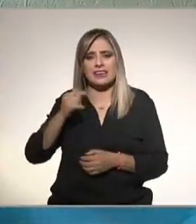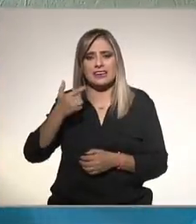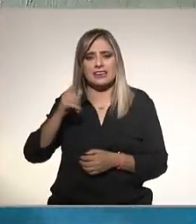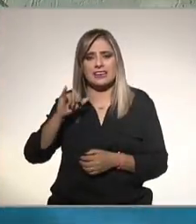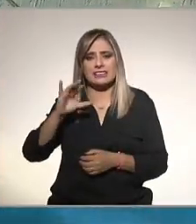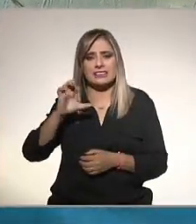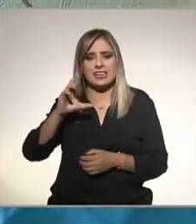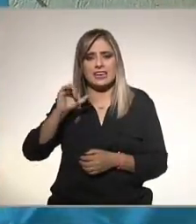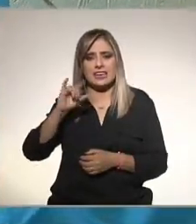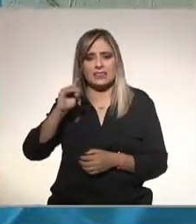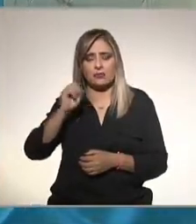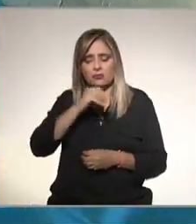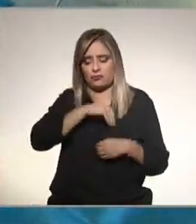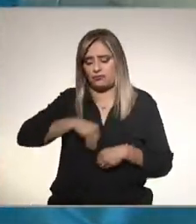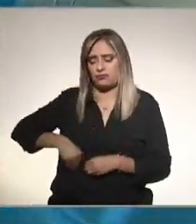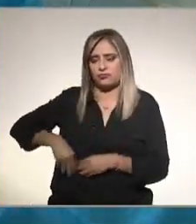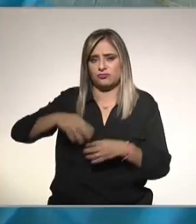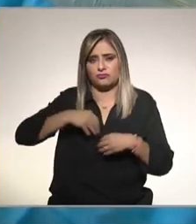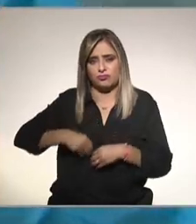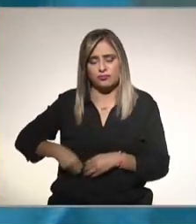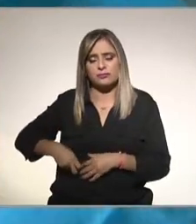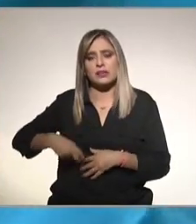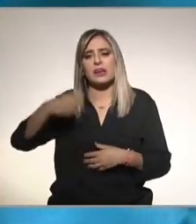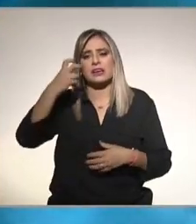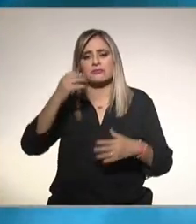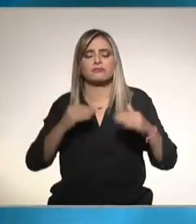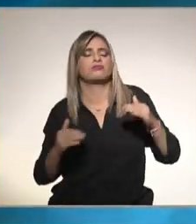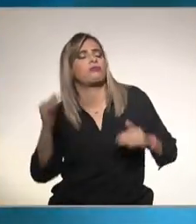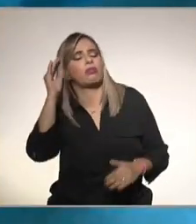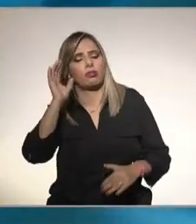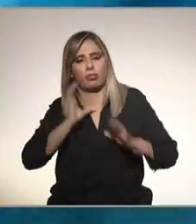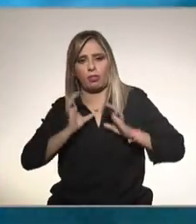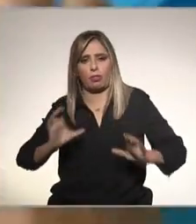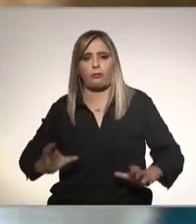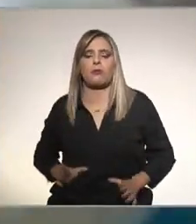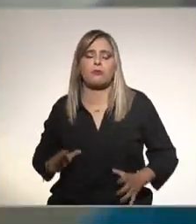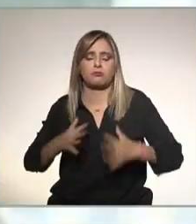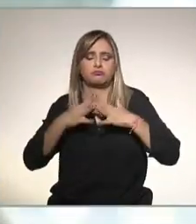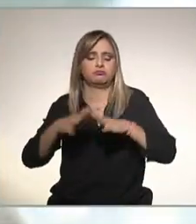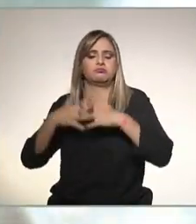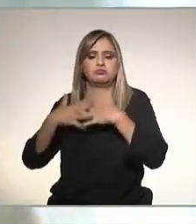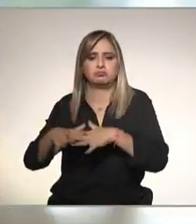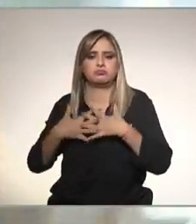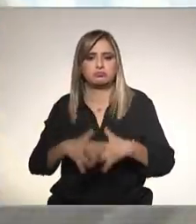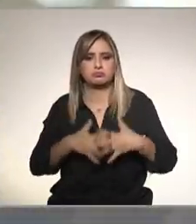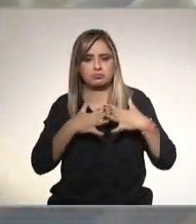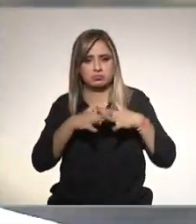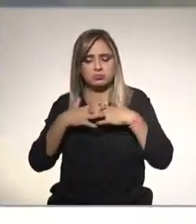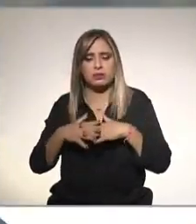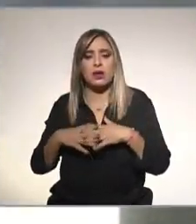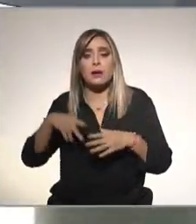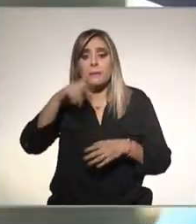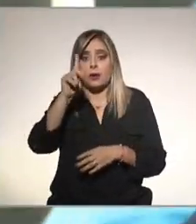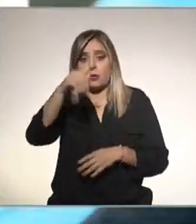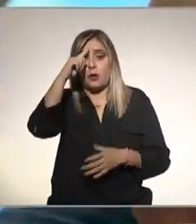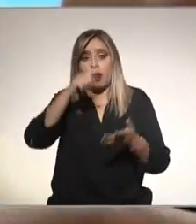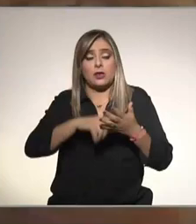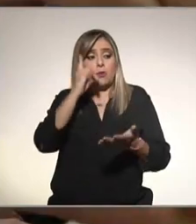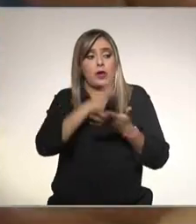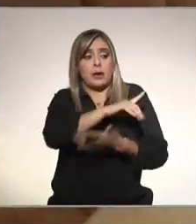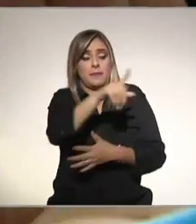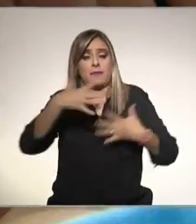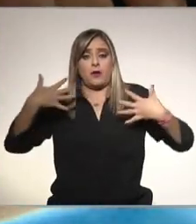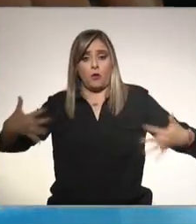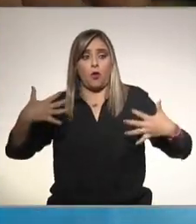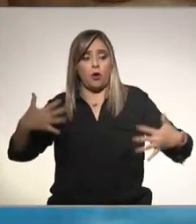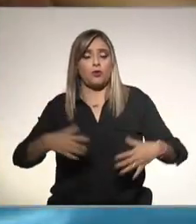las asociamos a desequilibrios metabólicos pero no necesariamente se tiene que ser obeso para que existan puede haber un